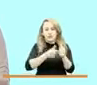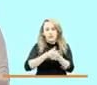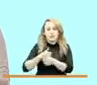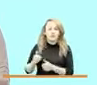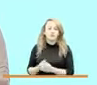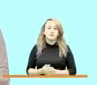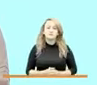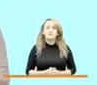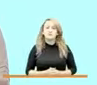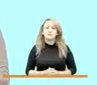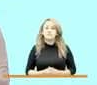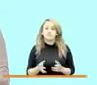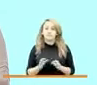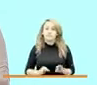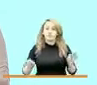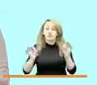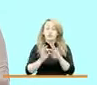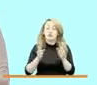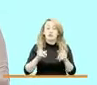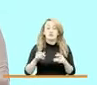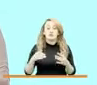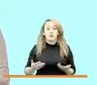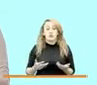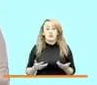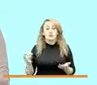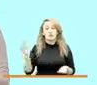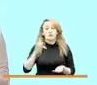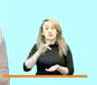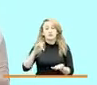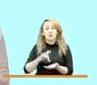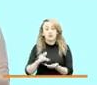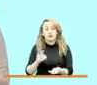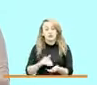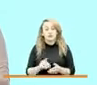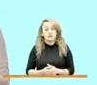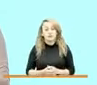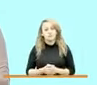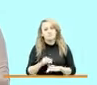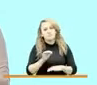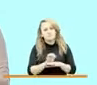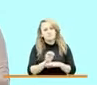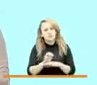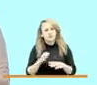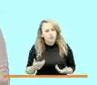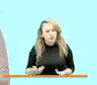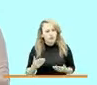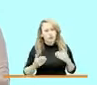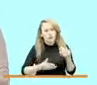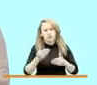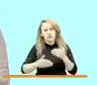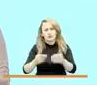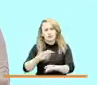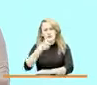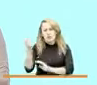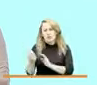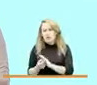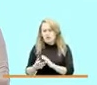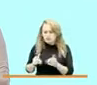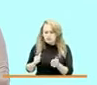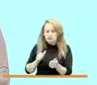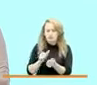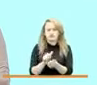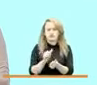importante entonces entrar al tema de retornos y reubicaciones en la entidad hemos venido haciendo todo el proceso de acompañamiento de retornos y